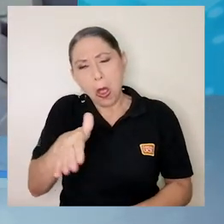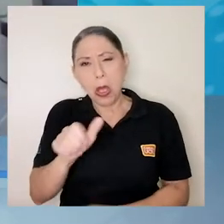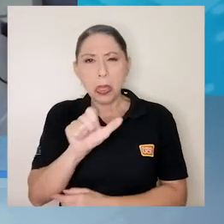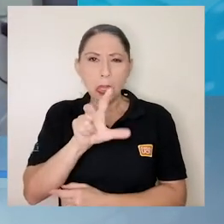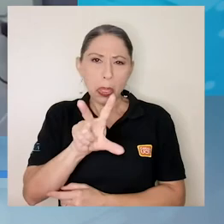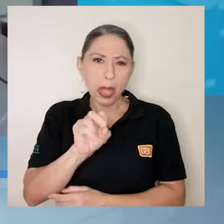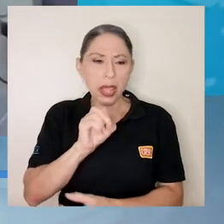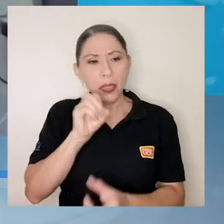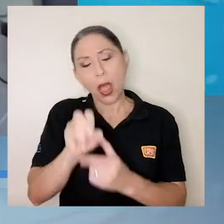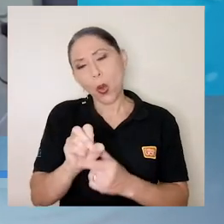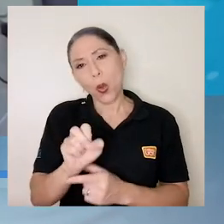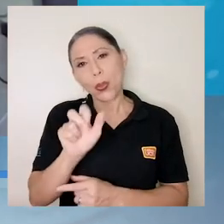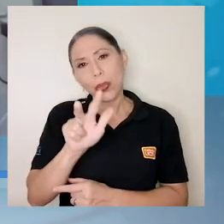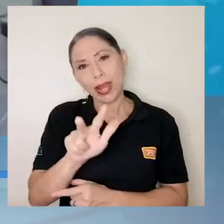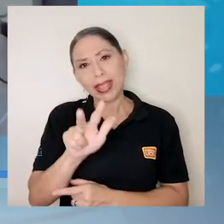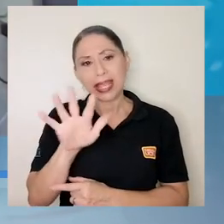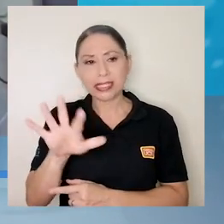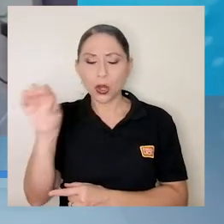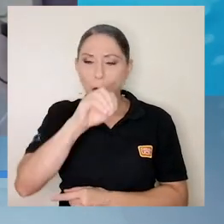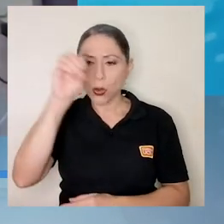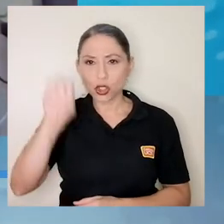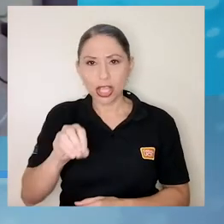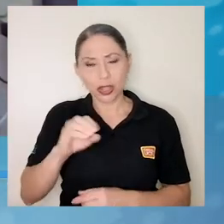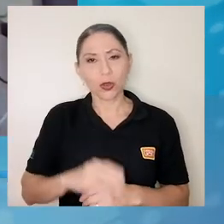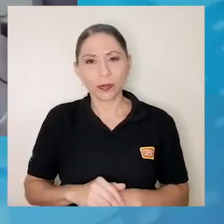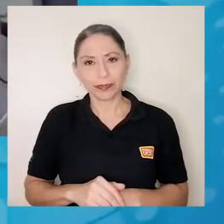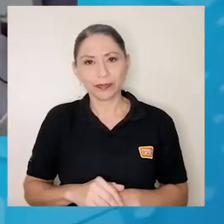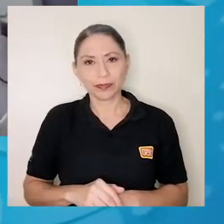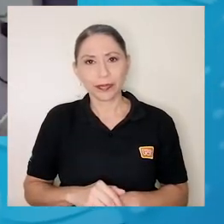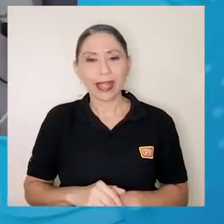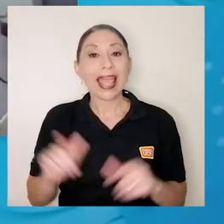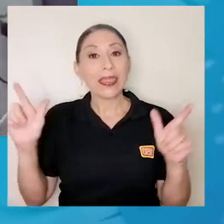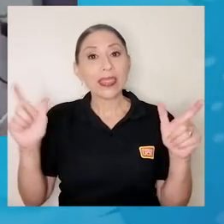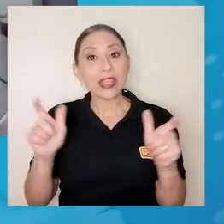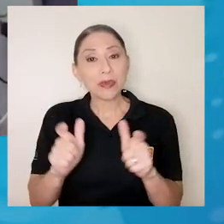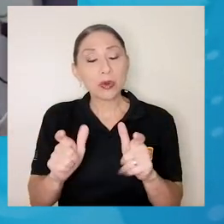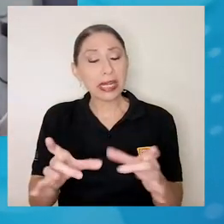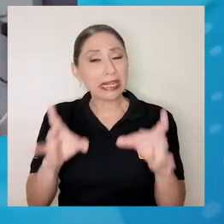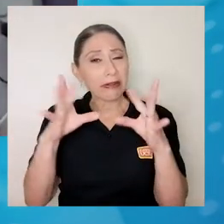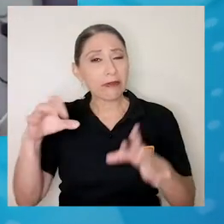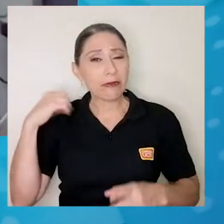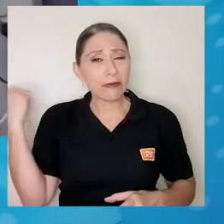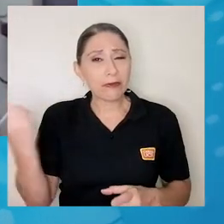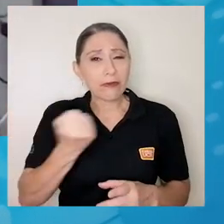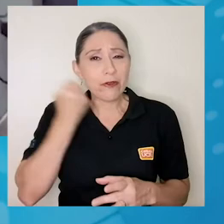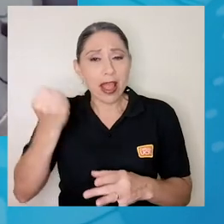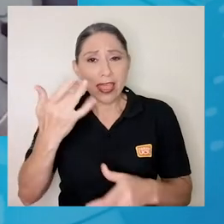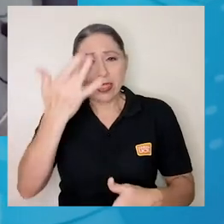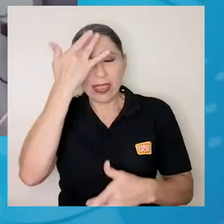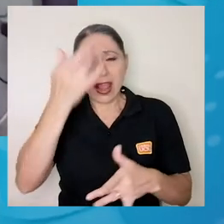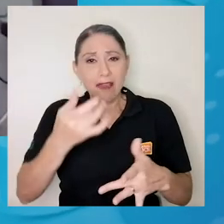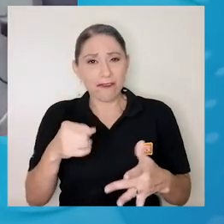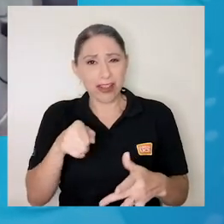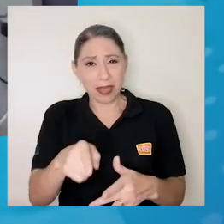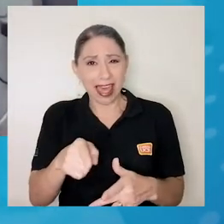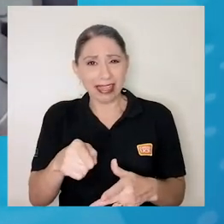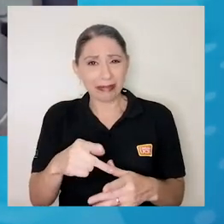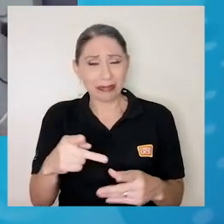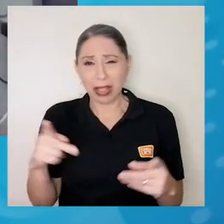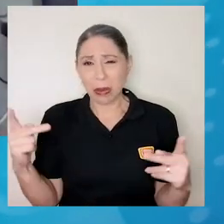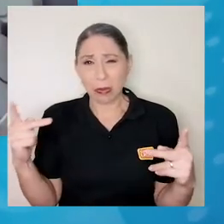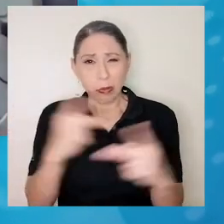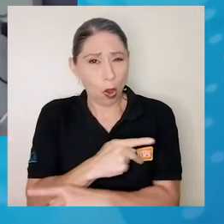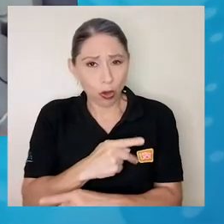-35%, disminuir la gravedad o el avance de la enfermedad a un estado más grave en un